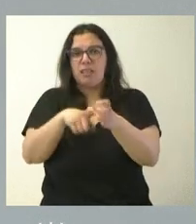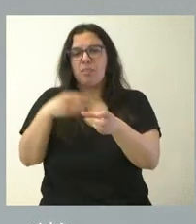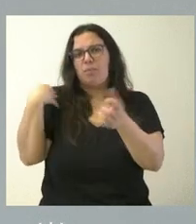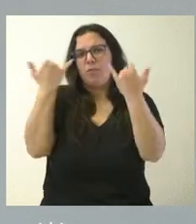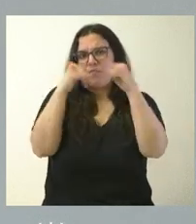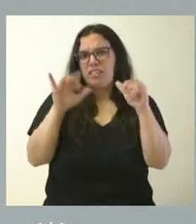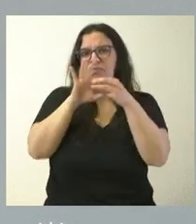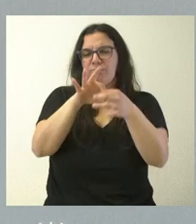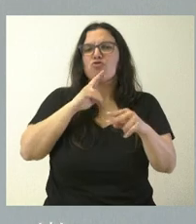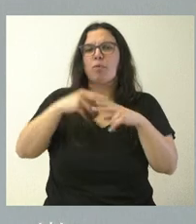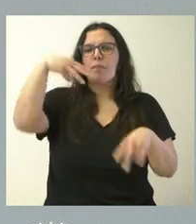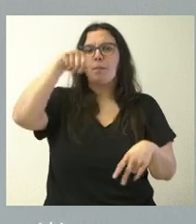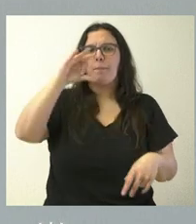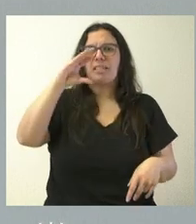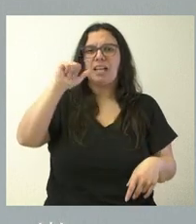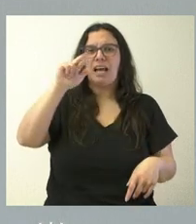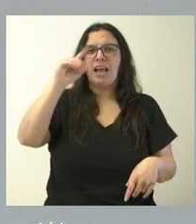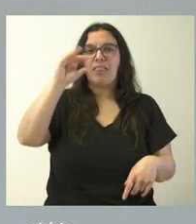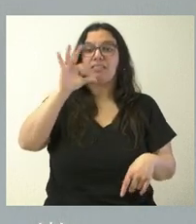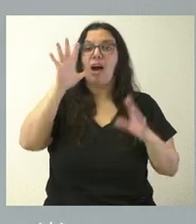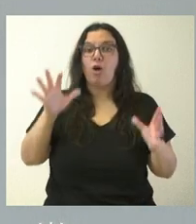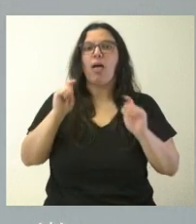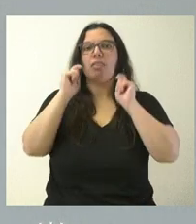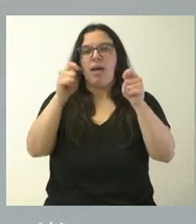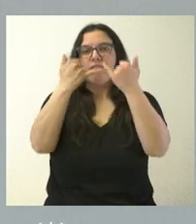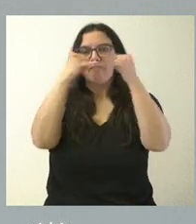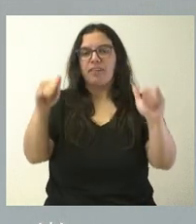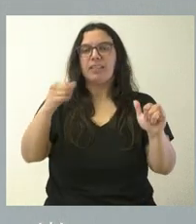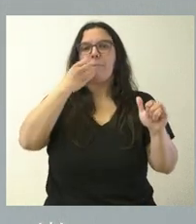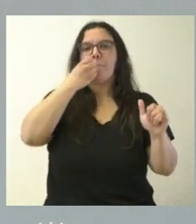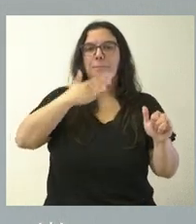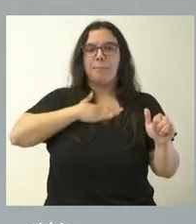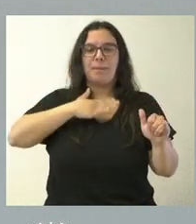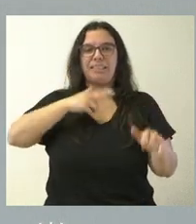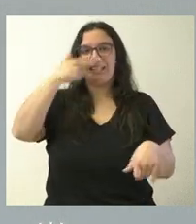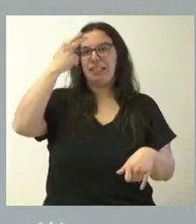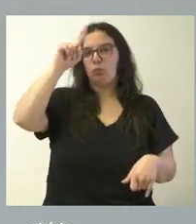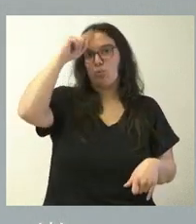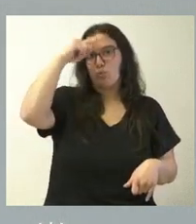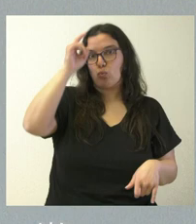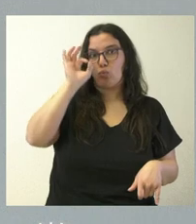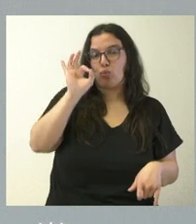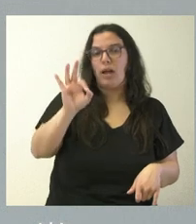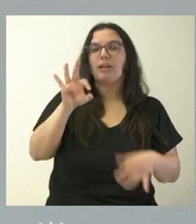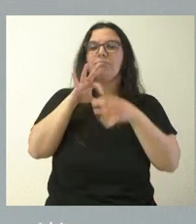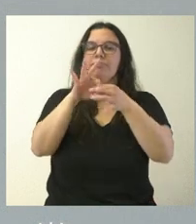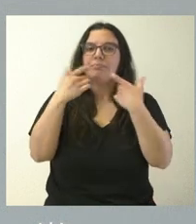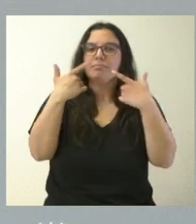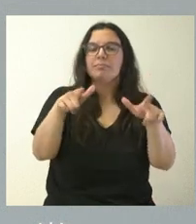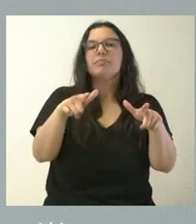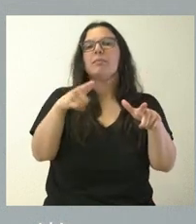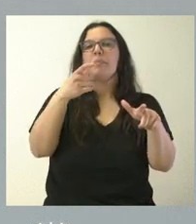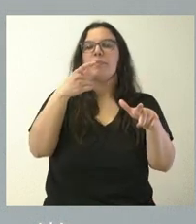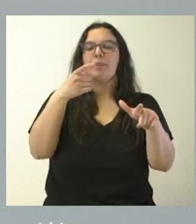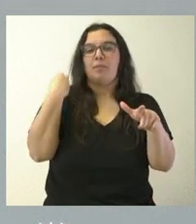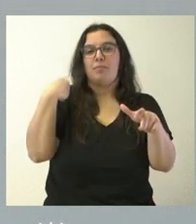algunas de estas mascaradas que adquieren, a partir de ahora, la categoría de bien de interés cultural en la calidad de bien